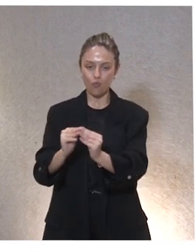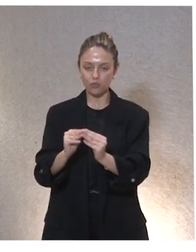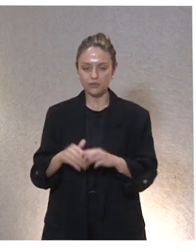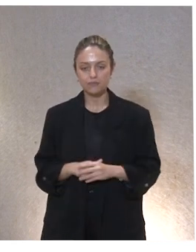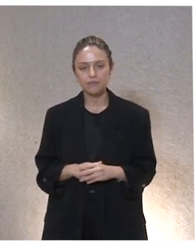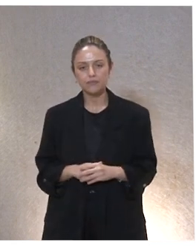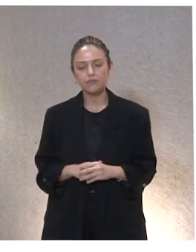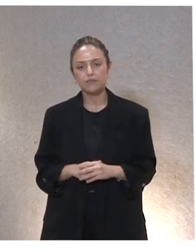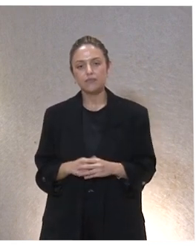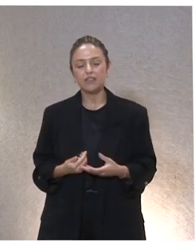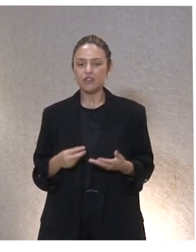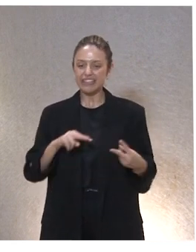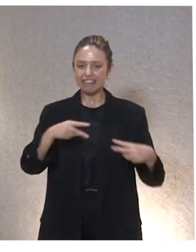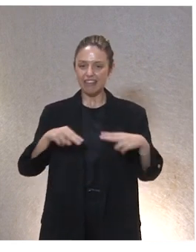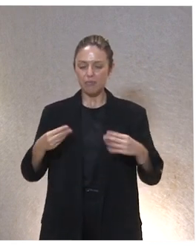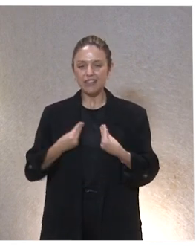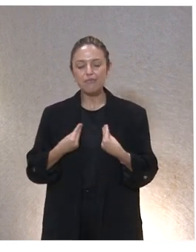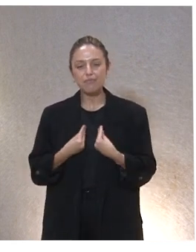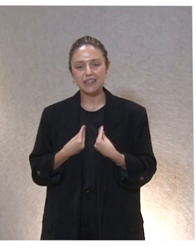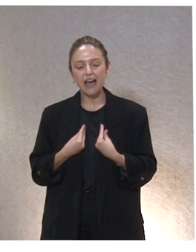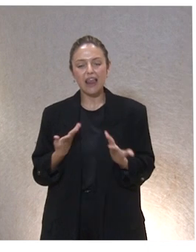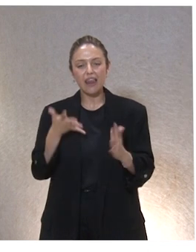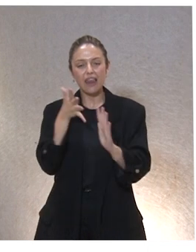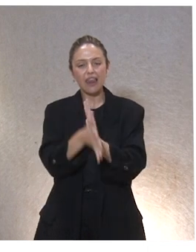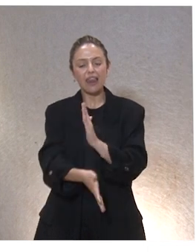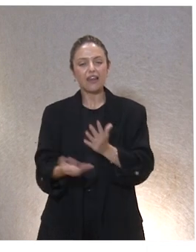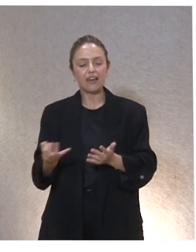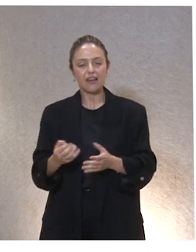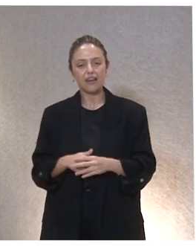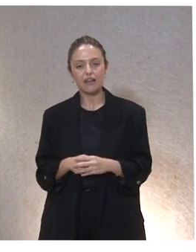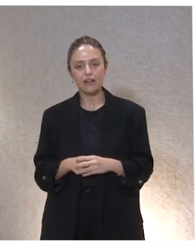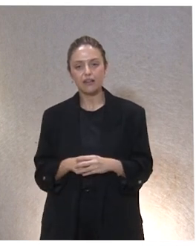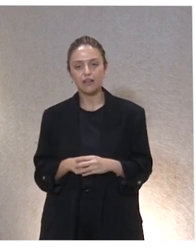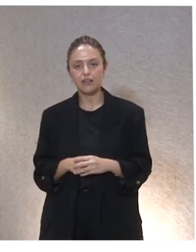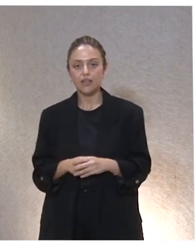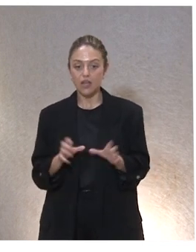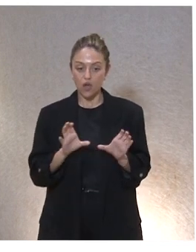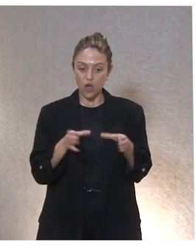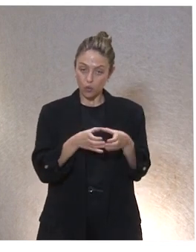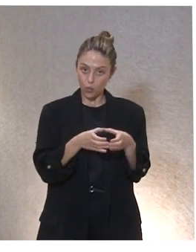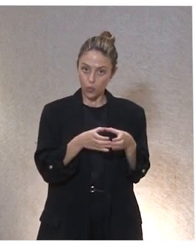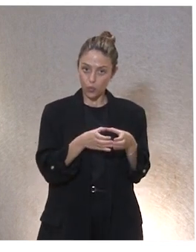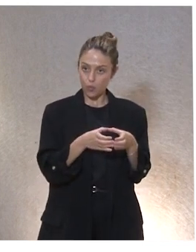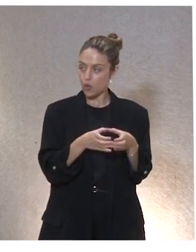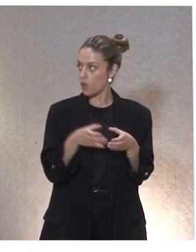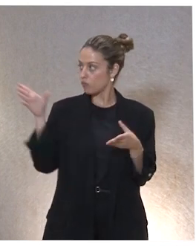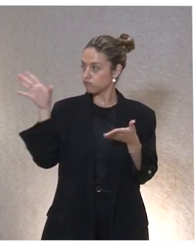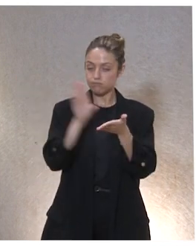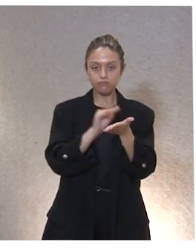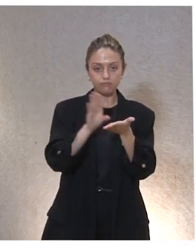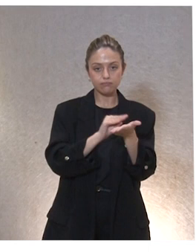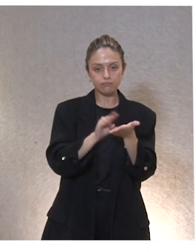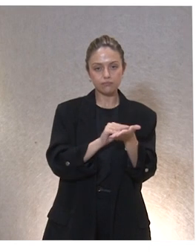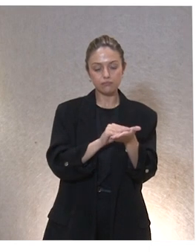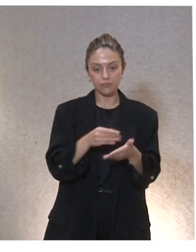que definiría un buen intérprete vital bueno la presentación el equipo recogimos esto pero después de estos